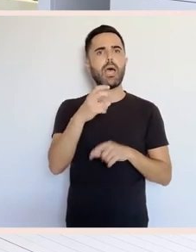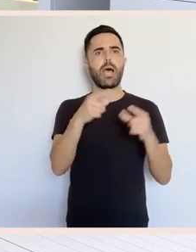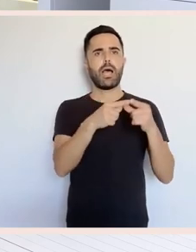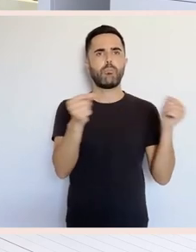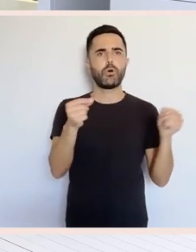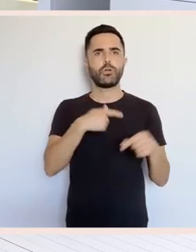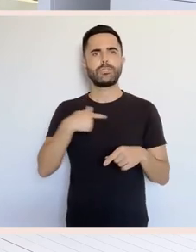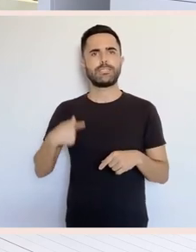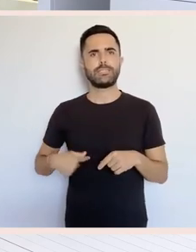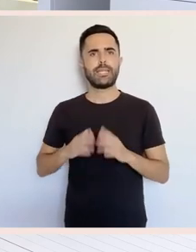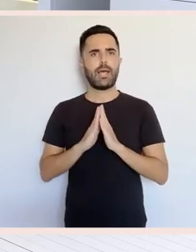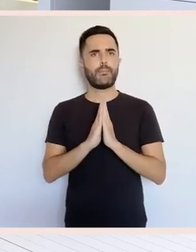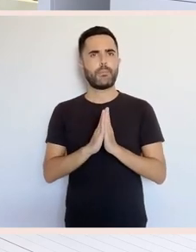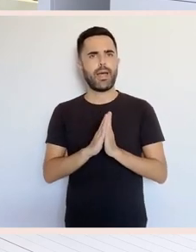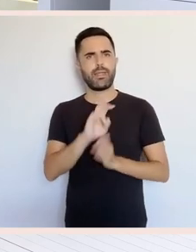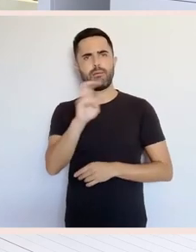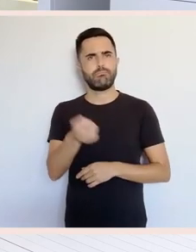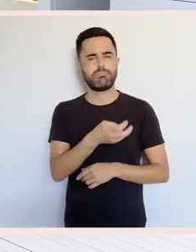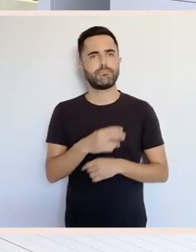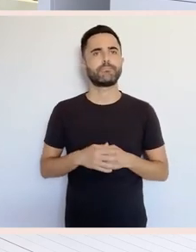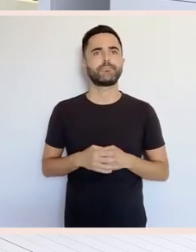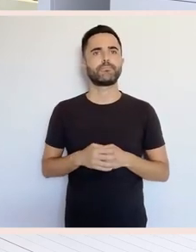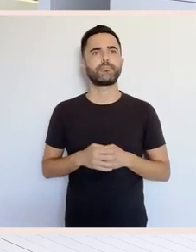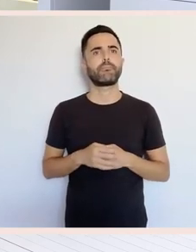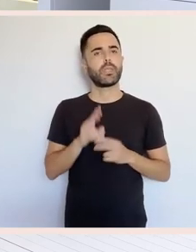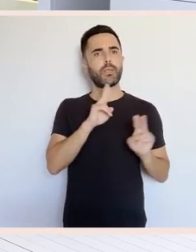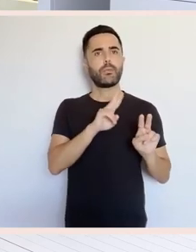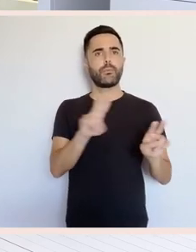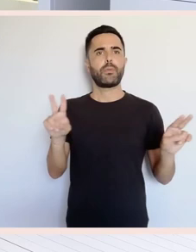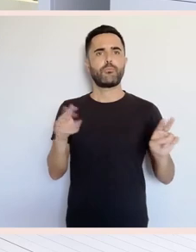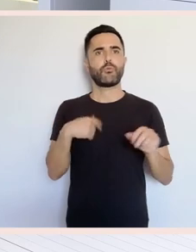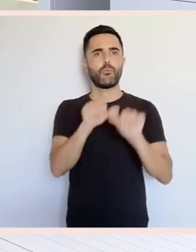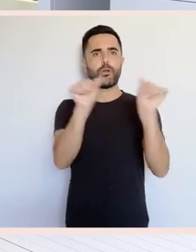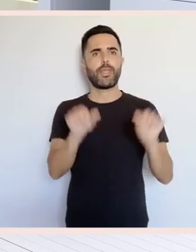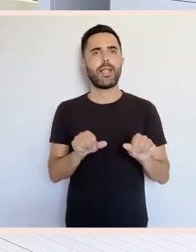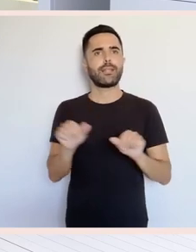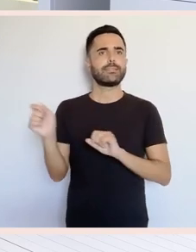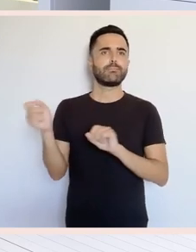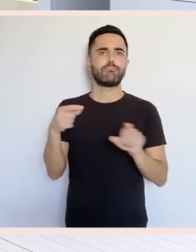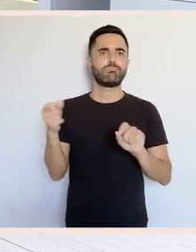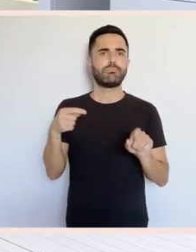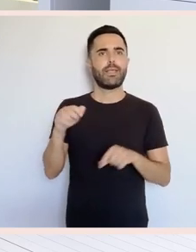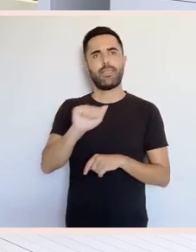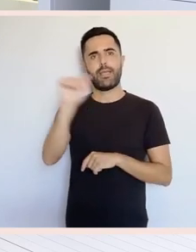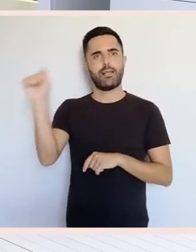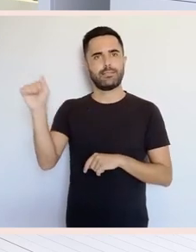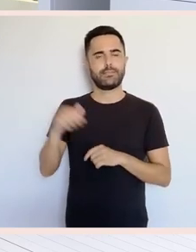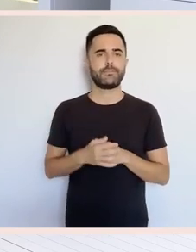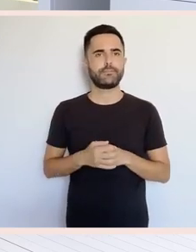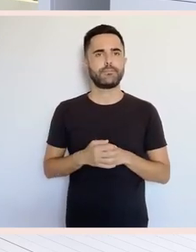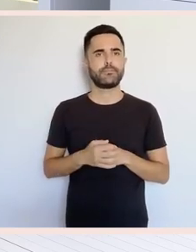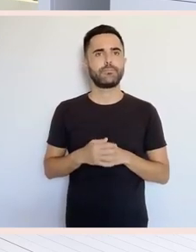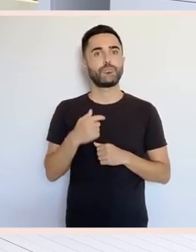China e Birmania e onde podemos ver como eran esas porcelanas de importación das compañías orientais das Indias.